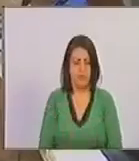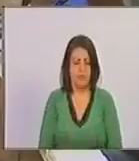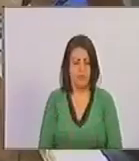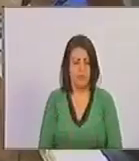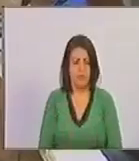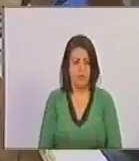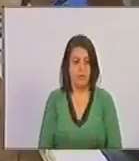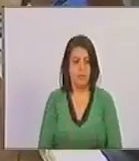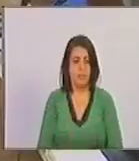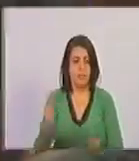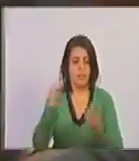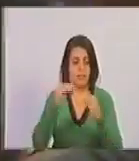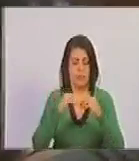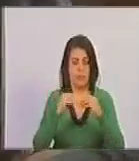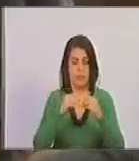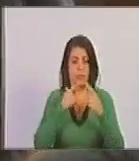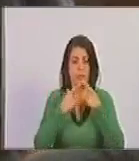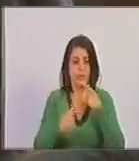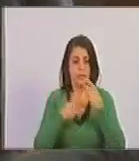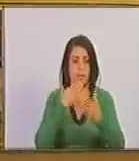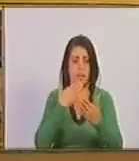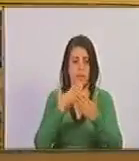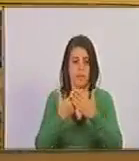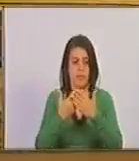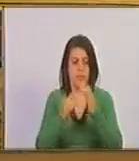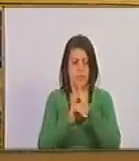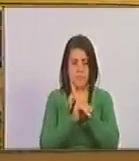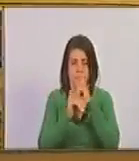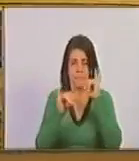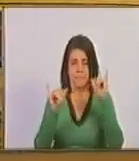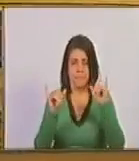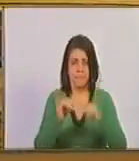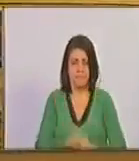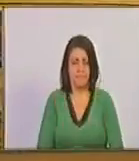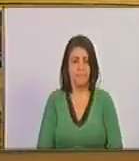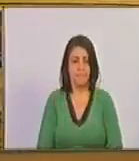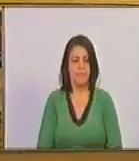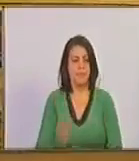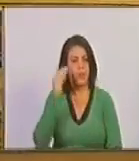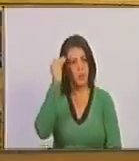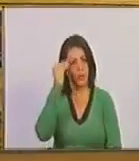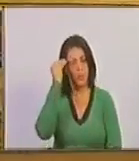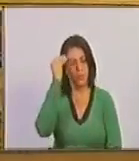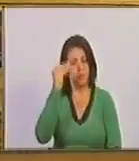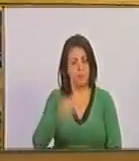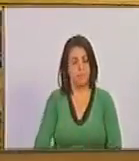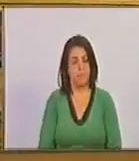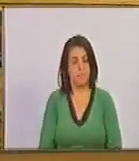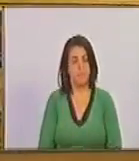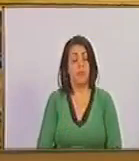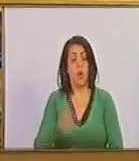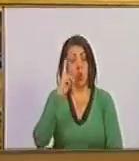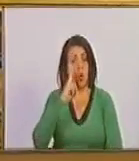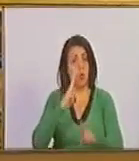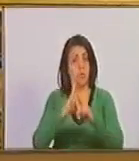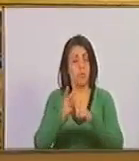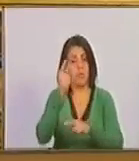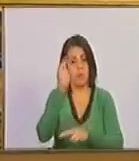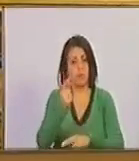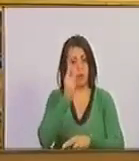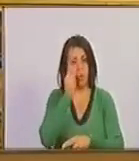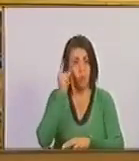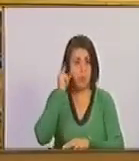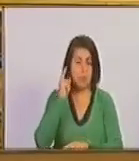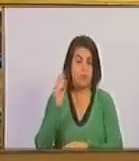voto salvado el acuerdo, señor presidente. todo. Gracias, diputado. En consideración. Las honorables diputadas y los